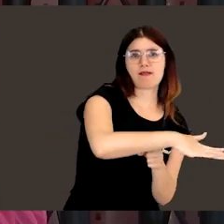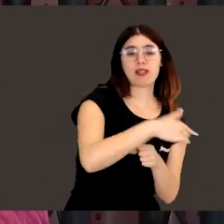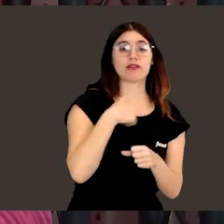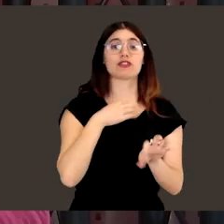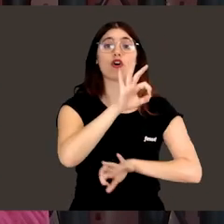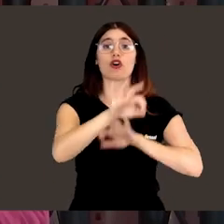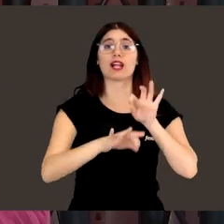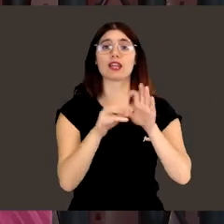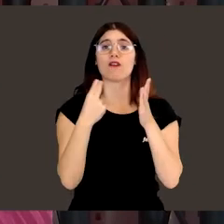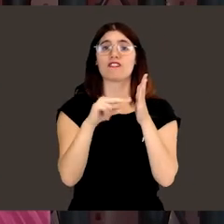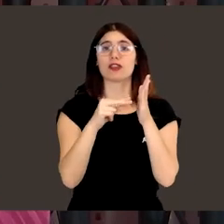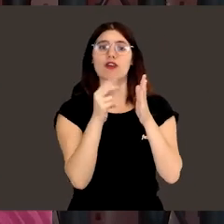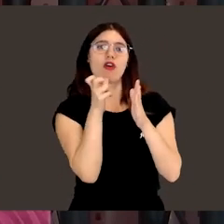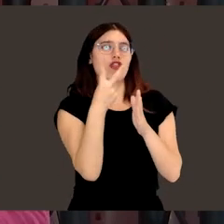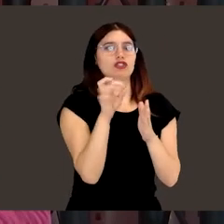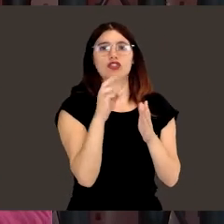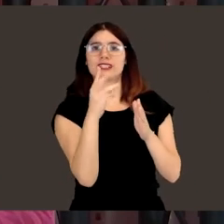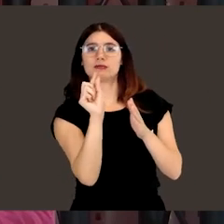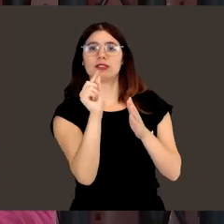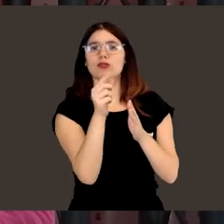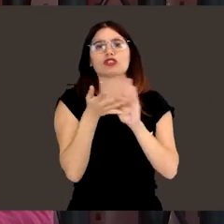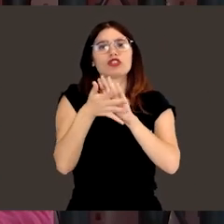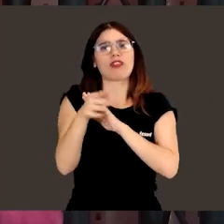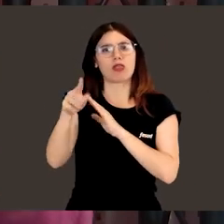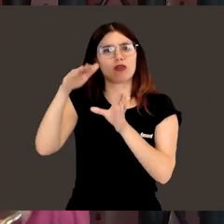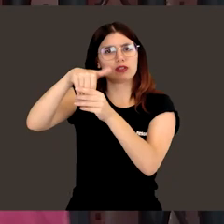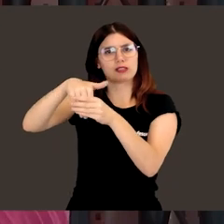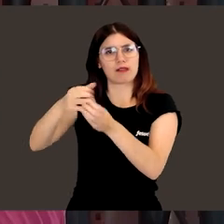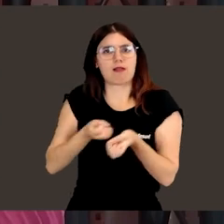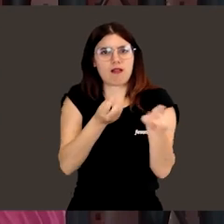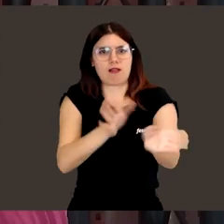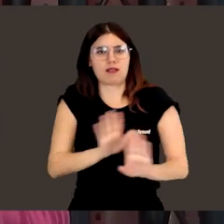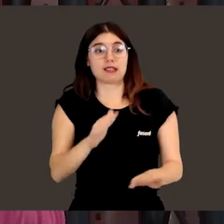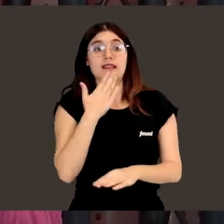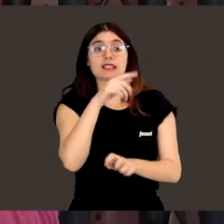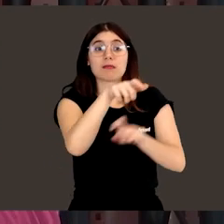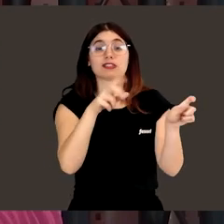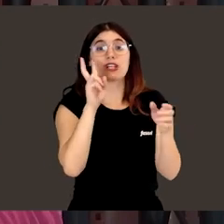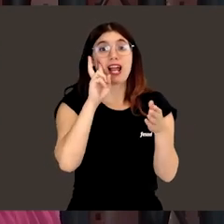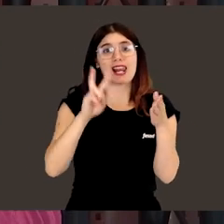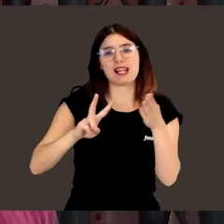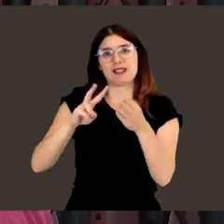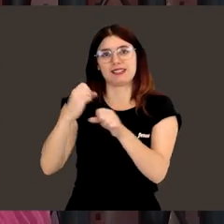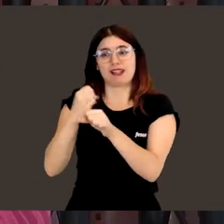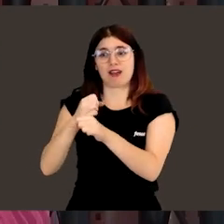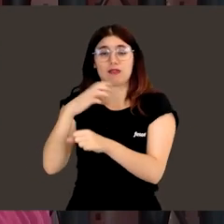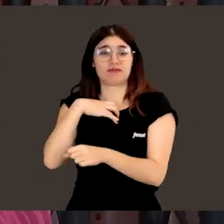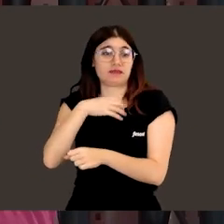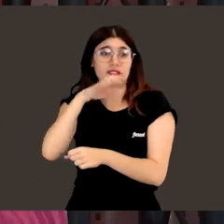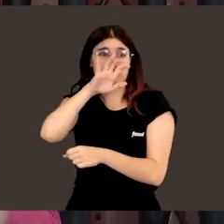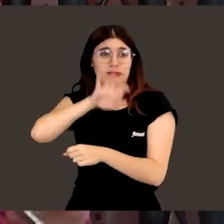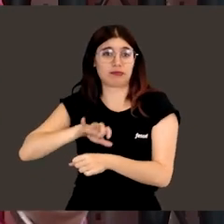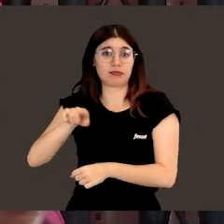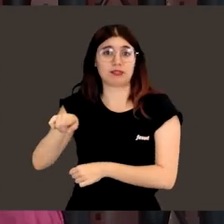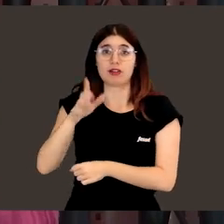bueno, pues organizo un vídeo de dos, tres minutos contando eso. Contando eso, que si la gente lee el trabajo